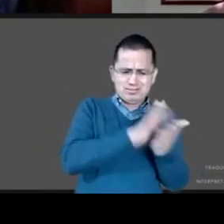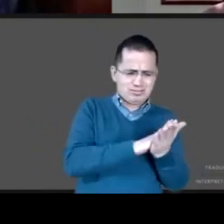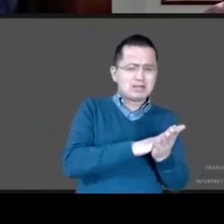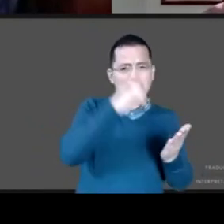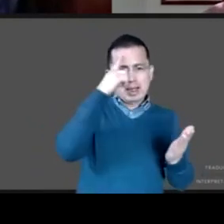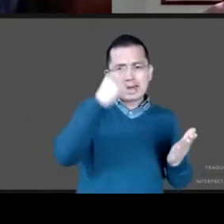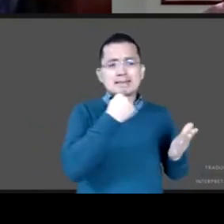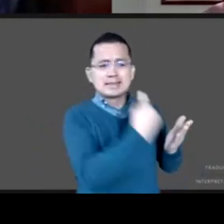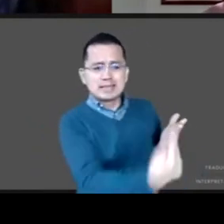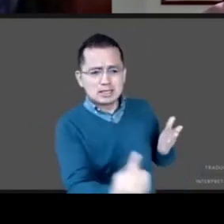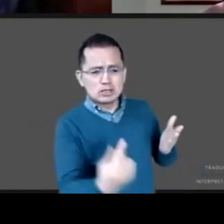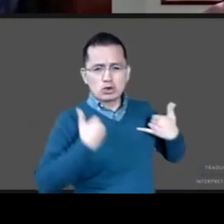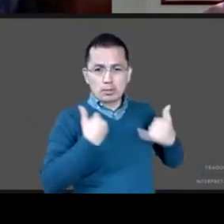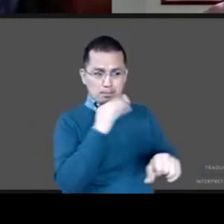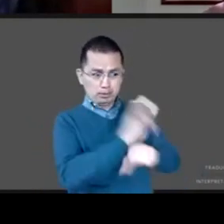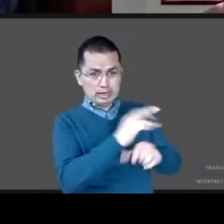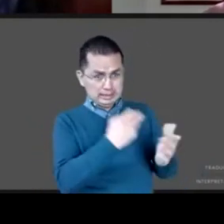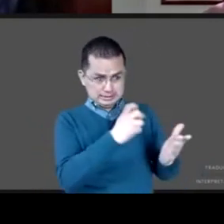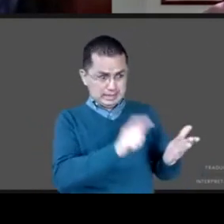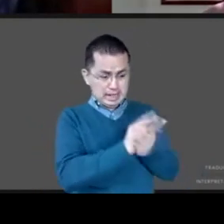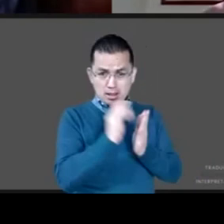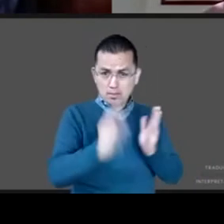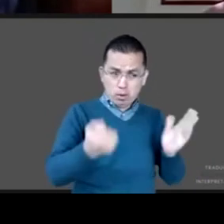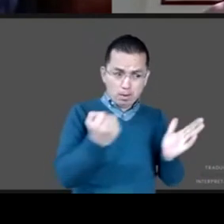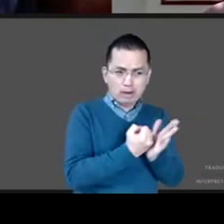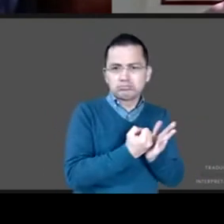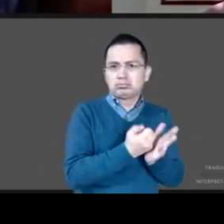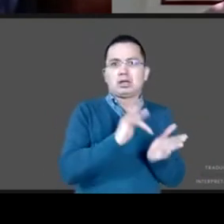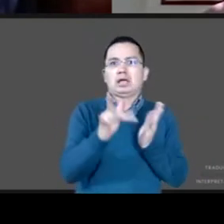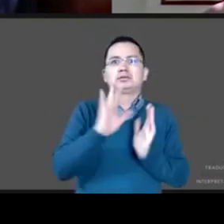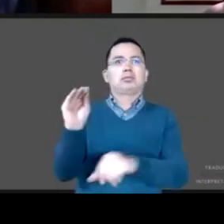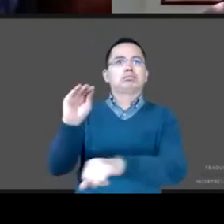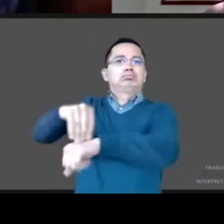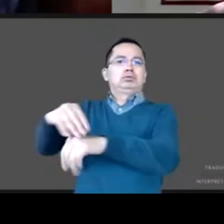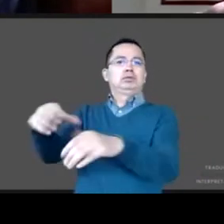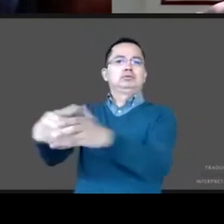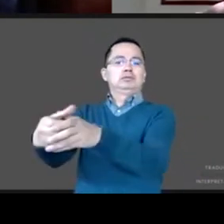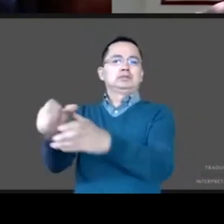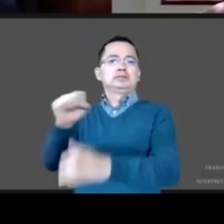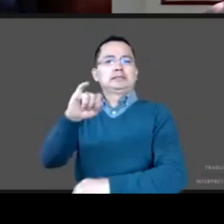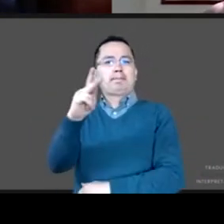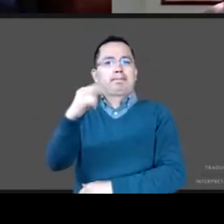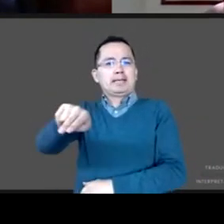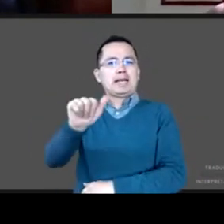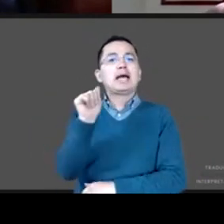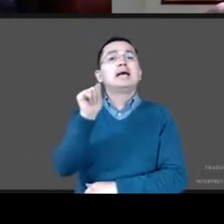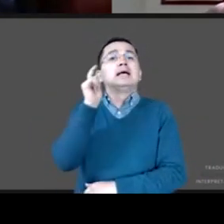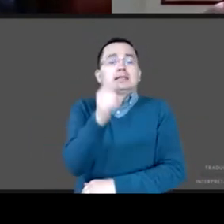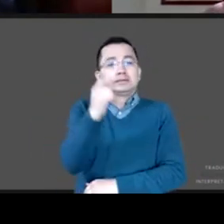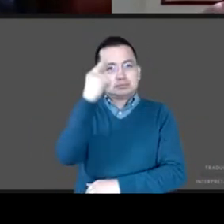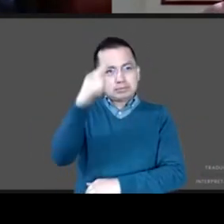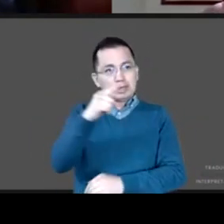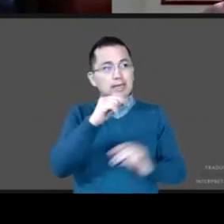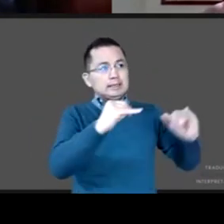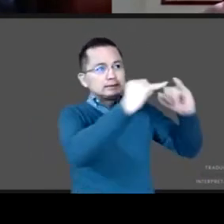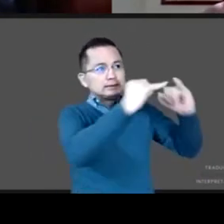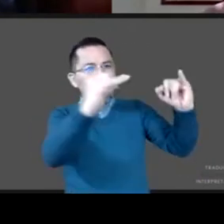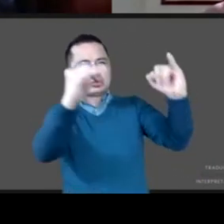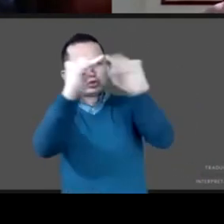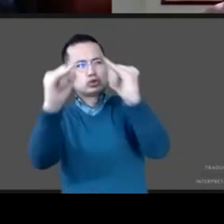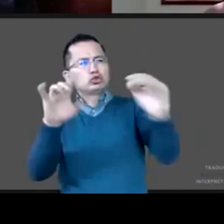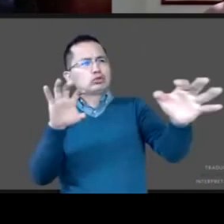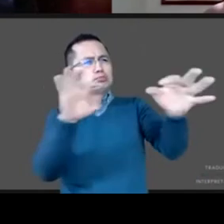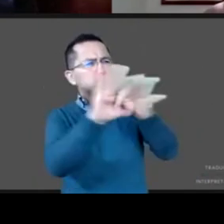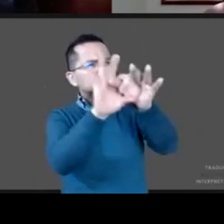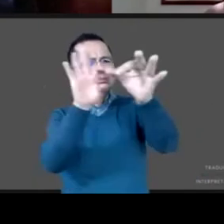institución que pueda articular los esfuerzos interinstitucionales y además en cada uno de